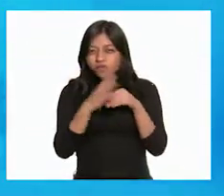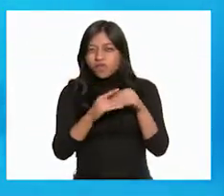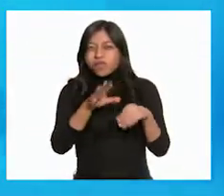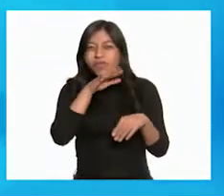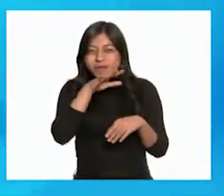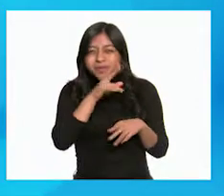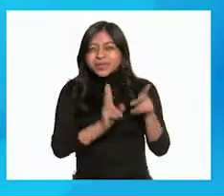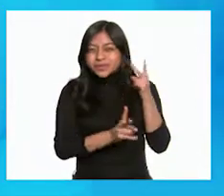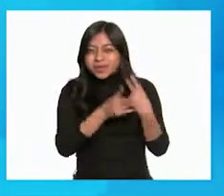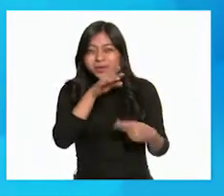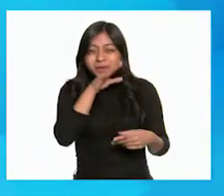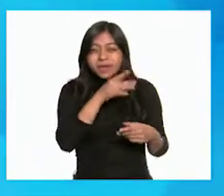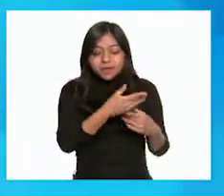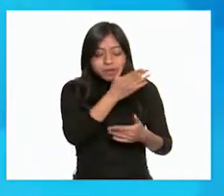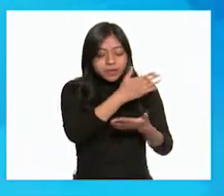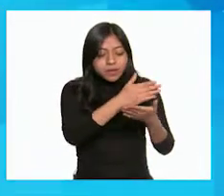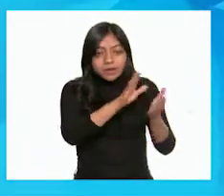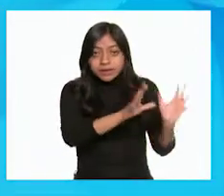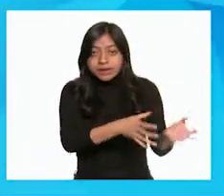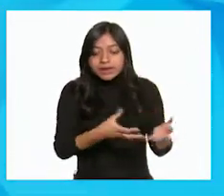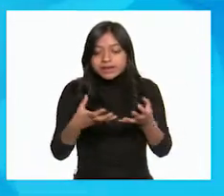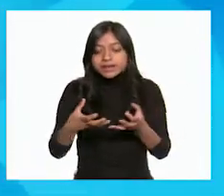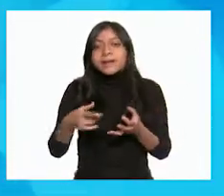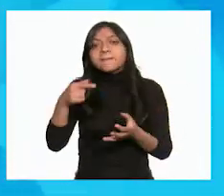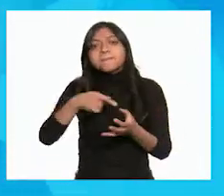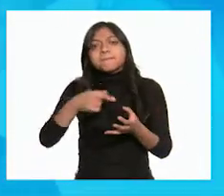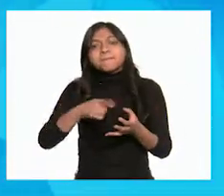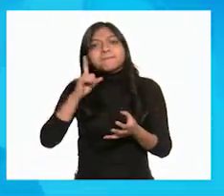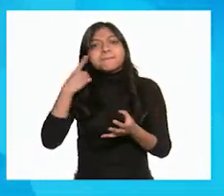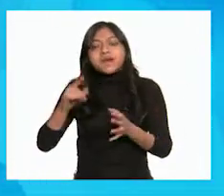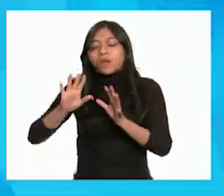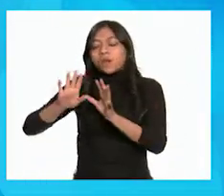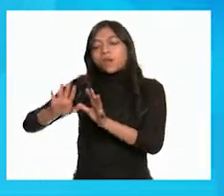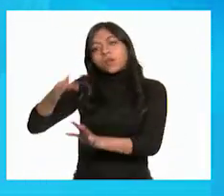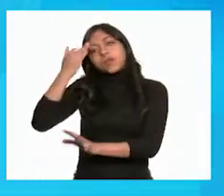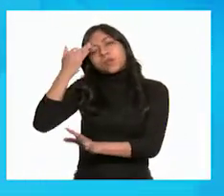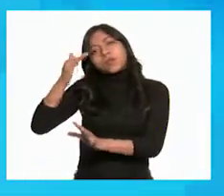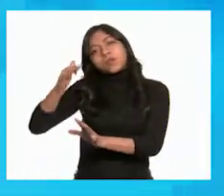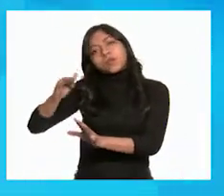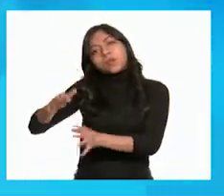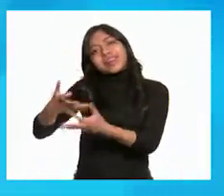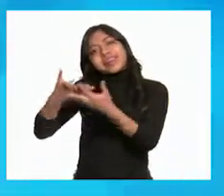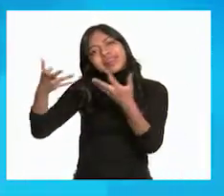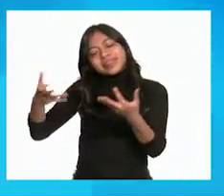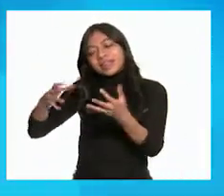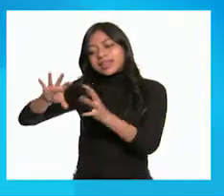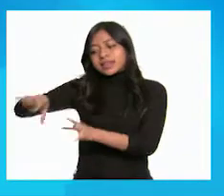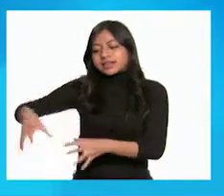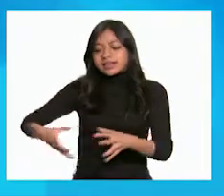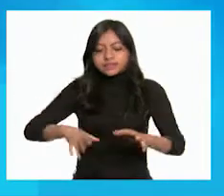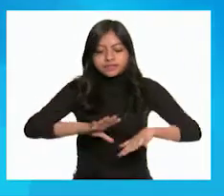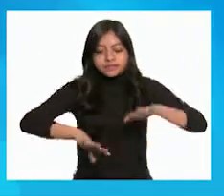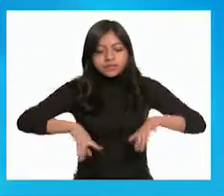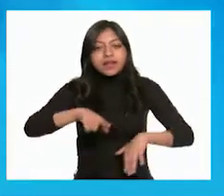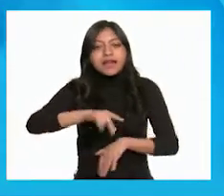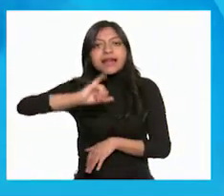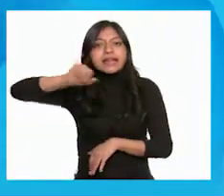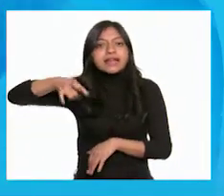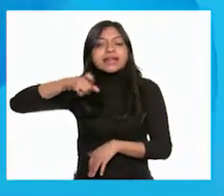verdura los ayuda a que crezcan las plantas y salgan jitomates,